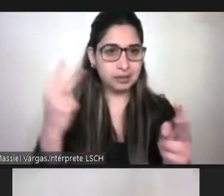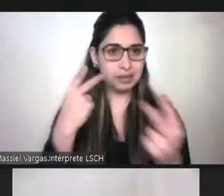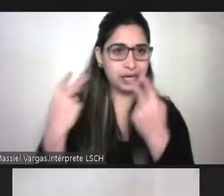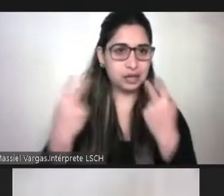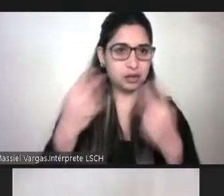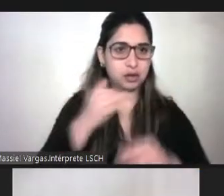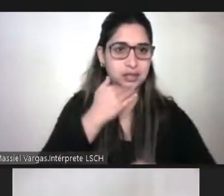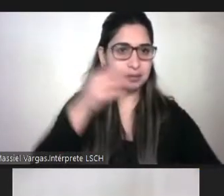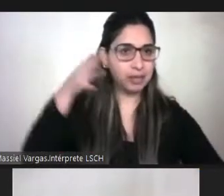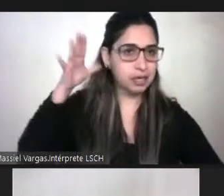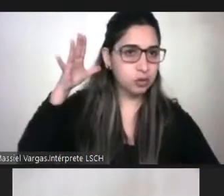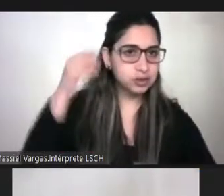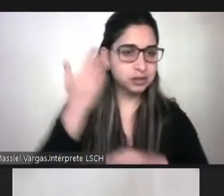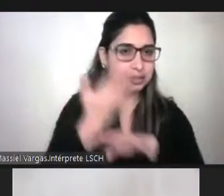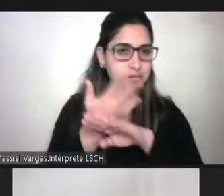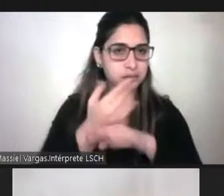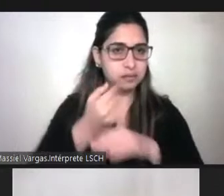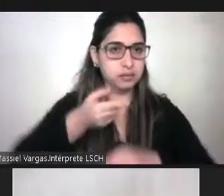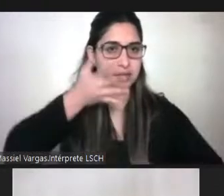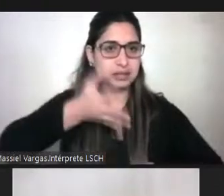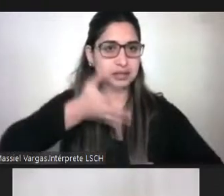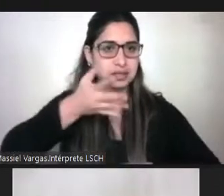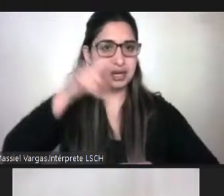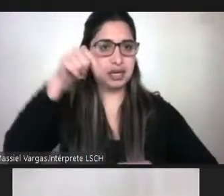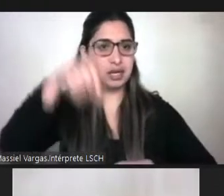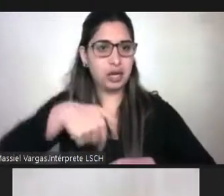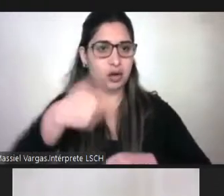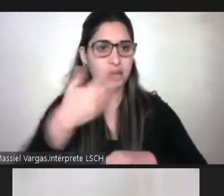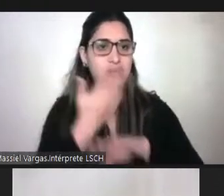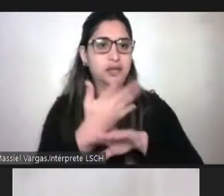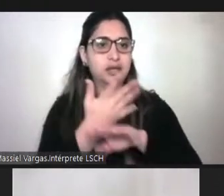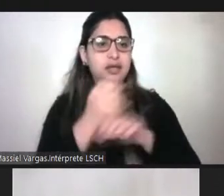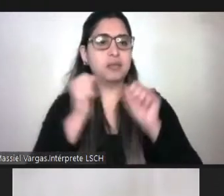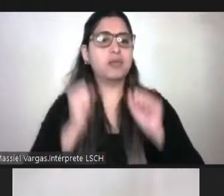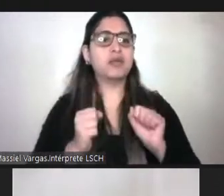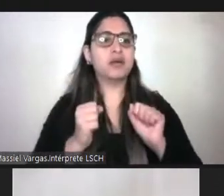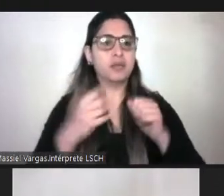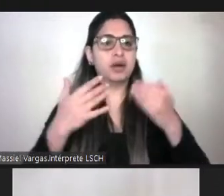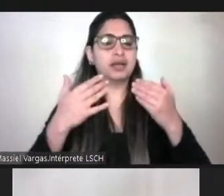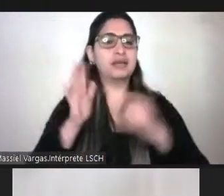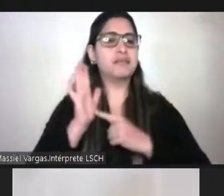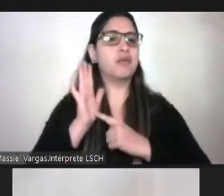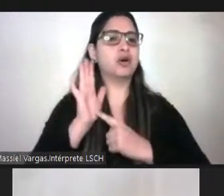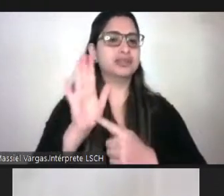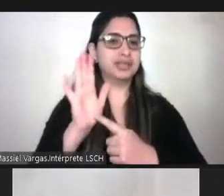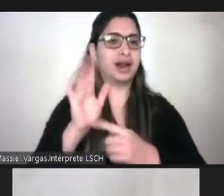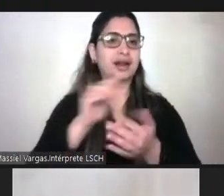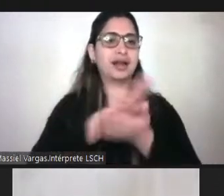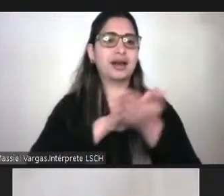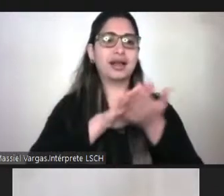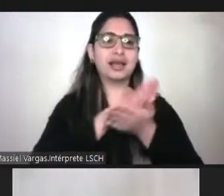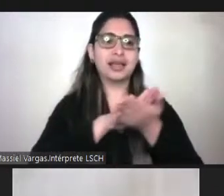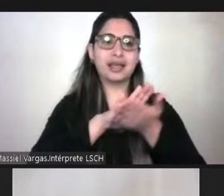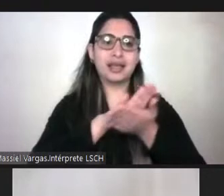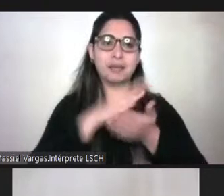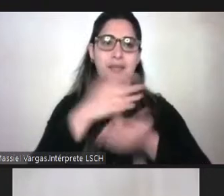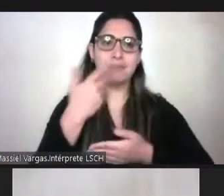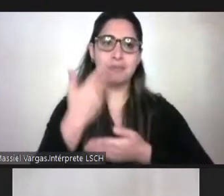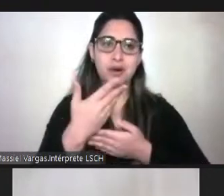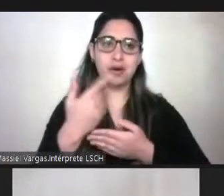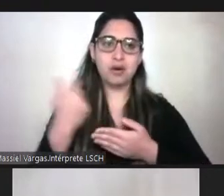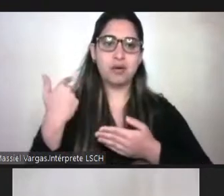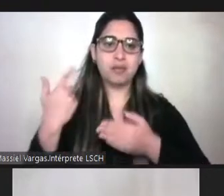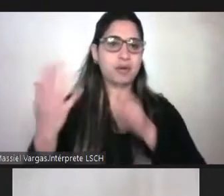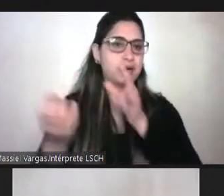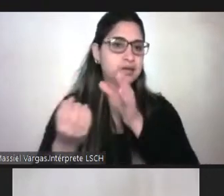escuchándonos y por lo tanto ¿no es cierto? nosotros tenemos que ahí practicar con el ejemplo para esas sabias nuevas que vienen digamos detrás de nosotros